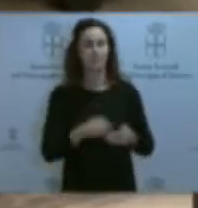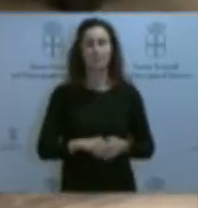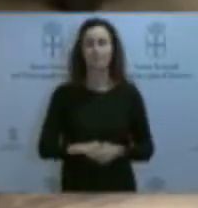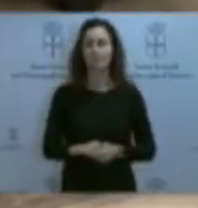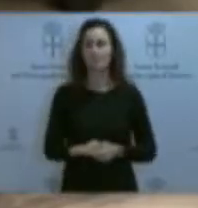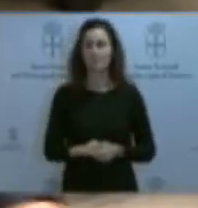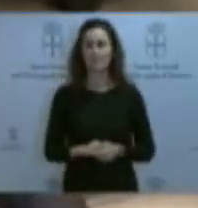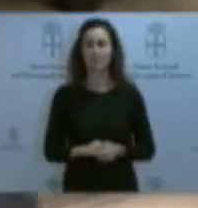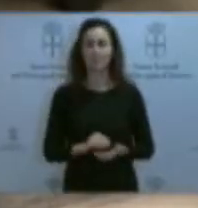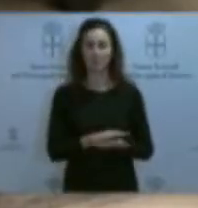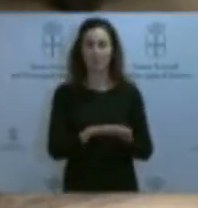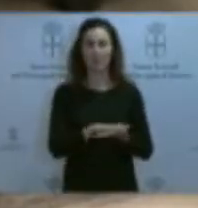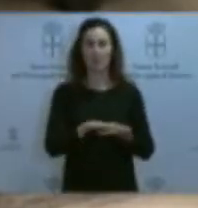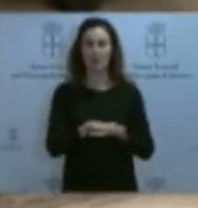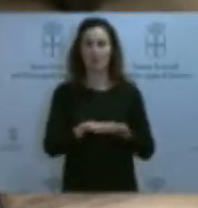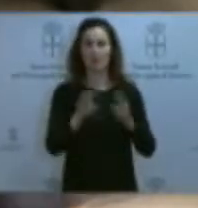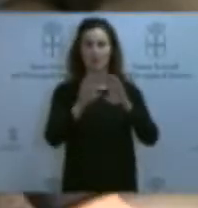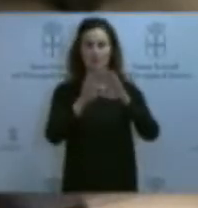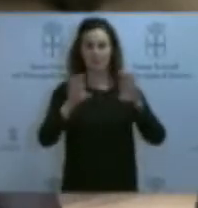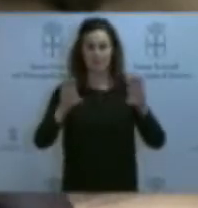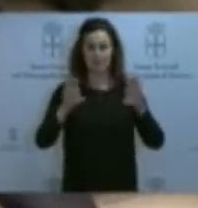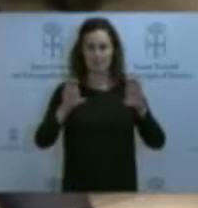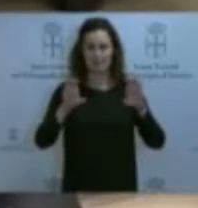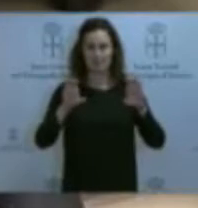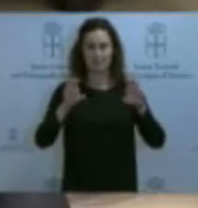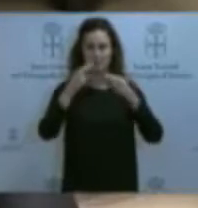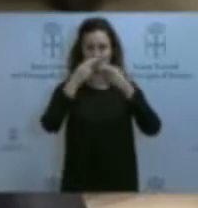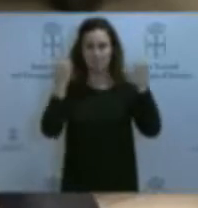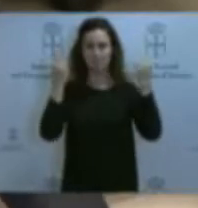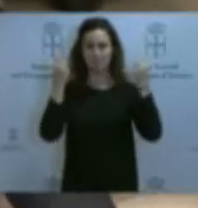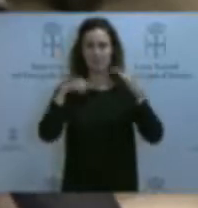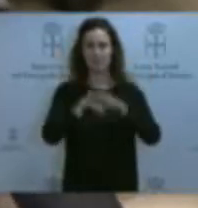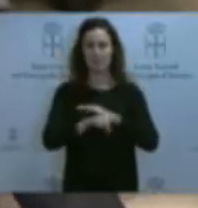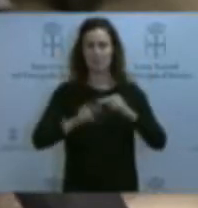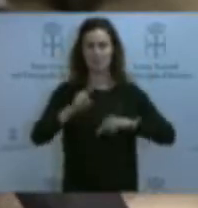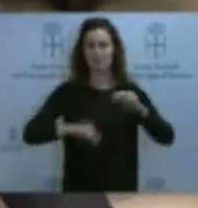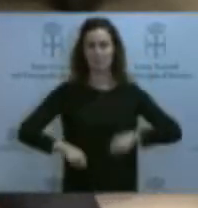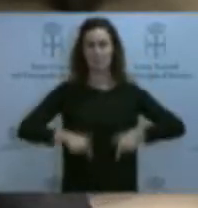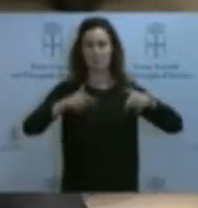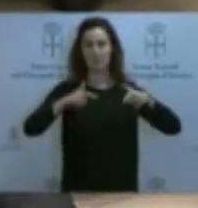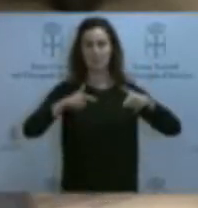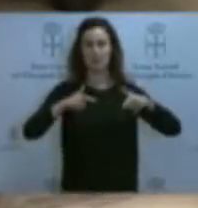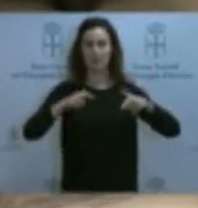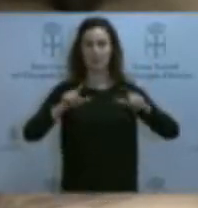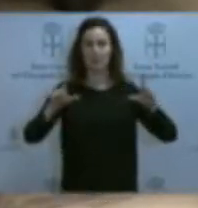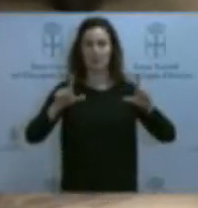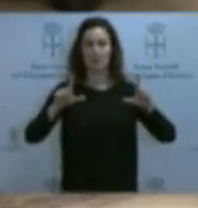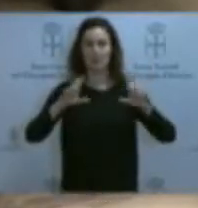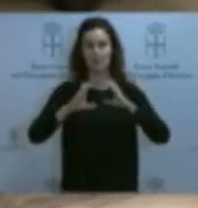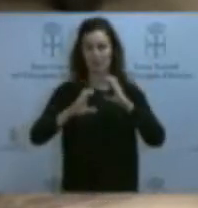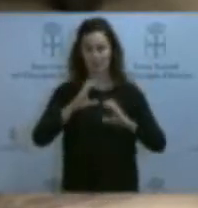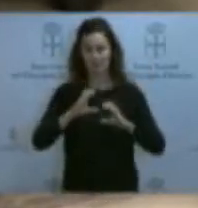en lo referido a la empresa pública de gestión de infraestructuras de telecomunicaciones GITPA, en efecto,